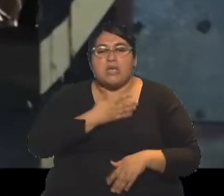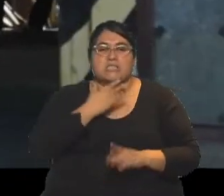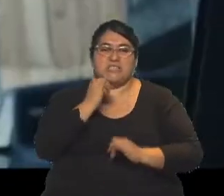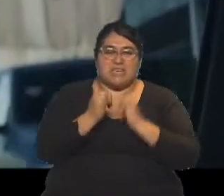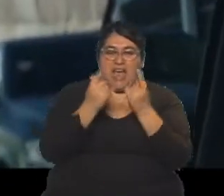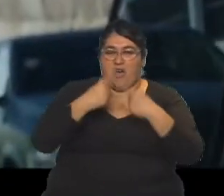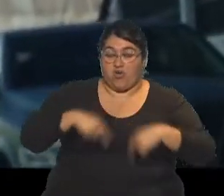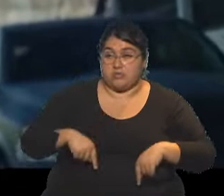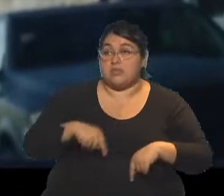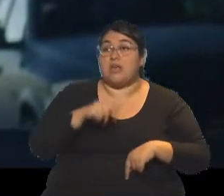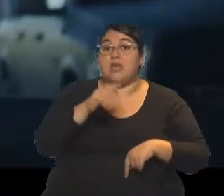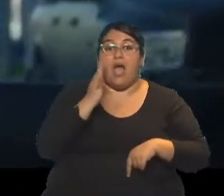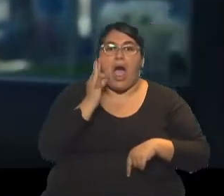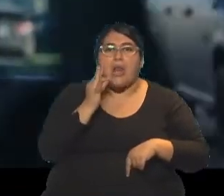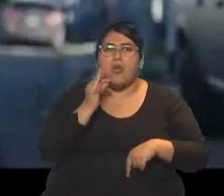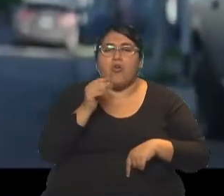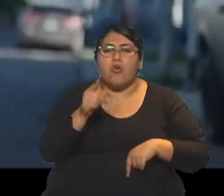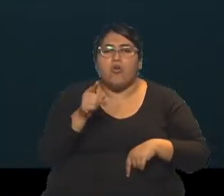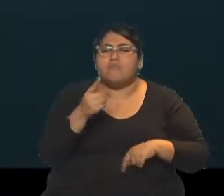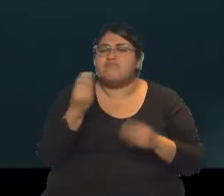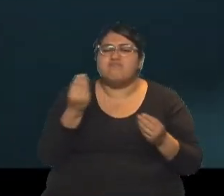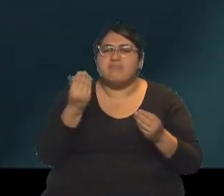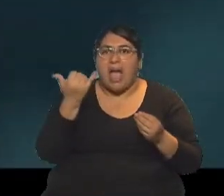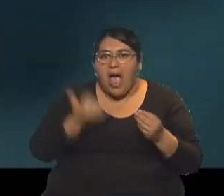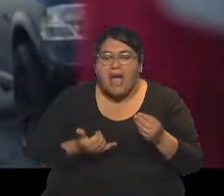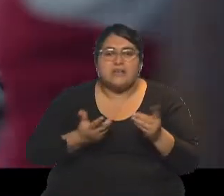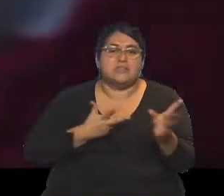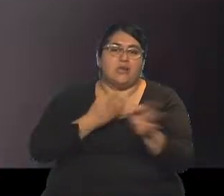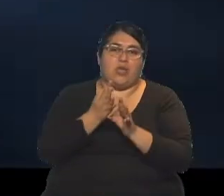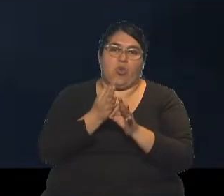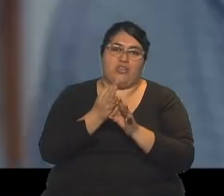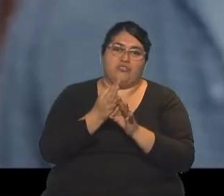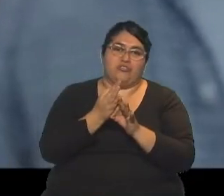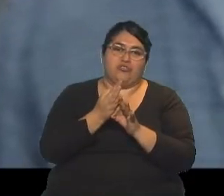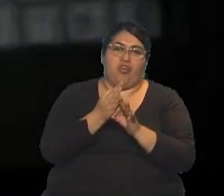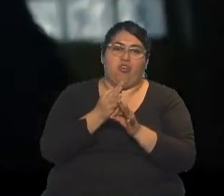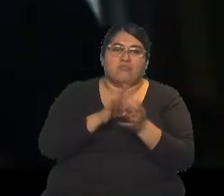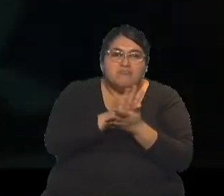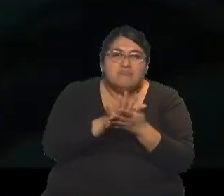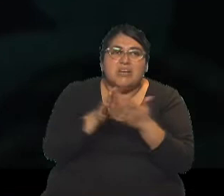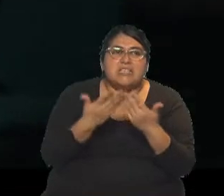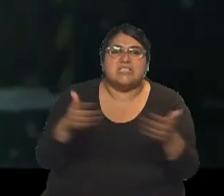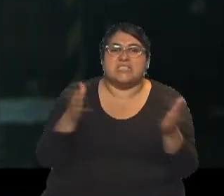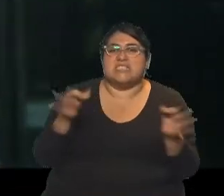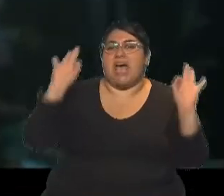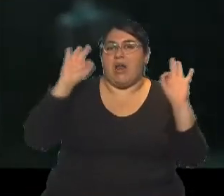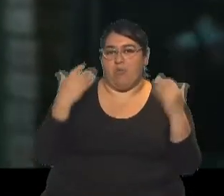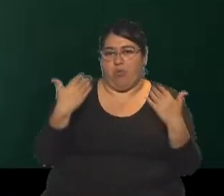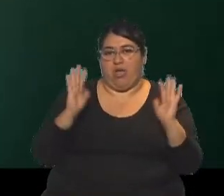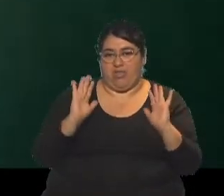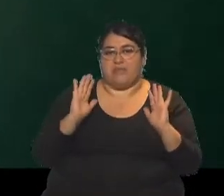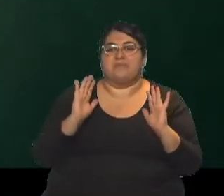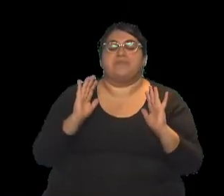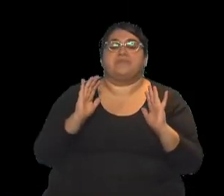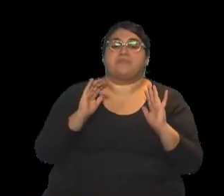punta, porque si hay algo que está presente es cómo la educación también abre puertas de salvación. El suplente tiene un gran